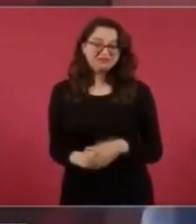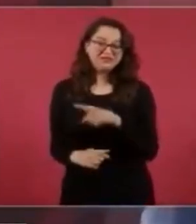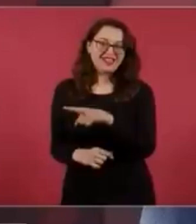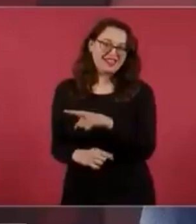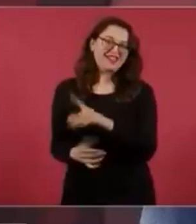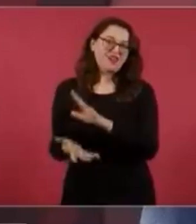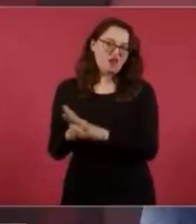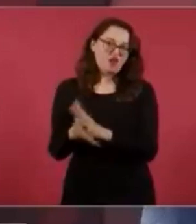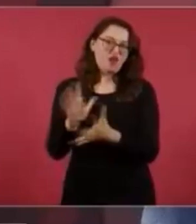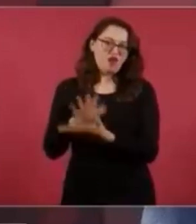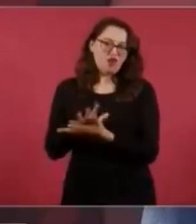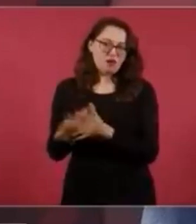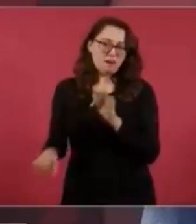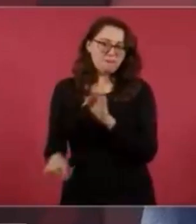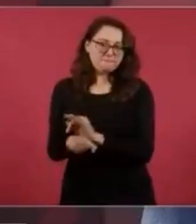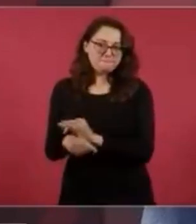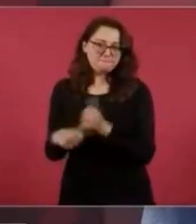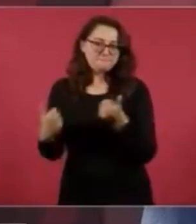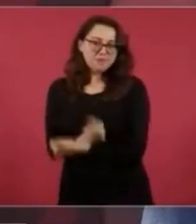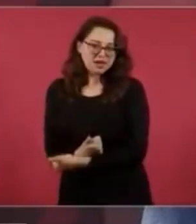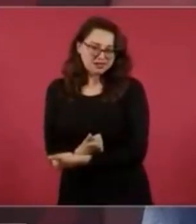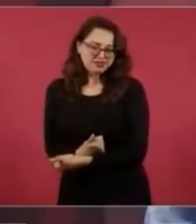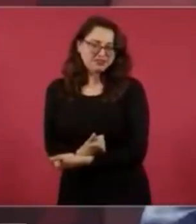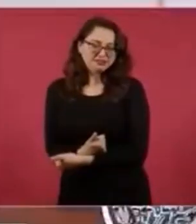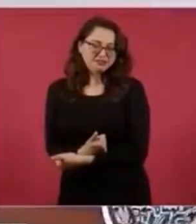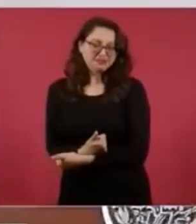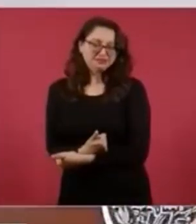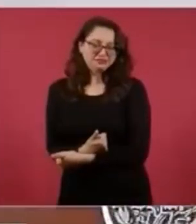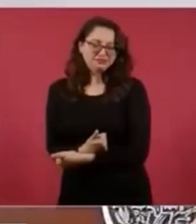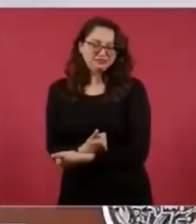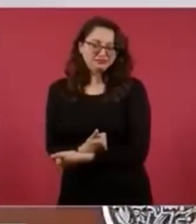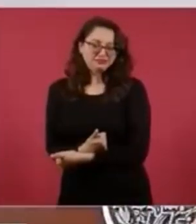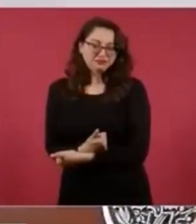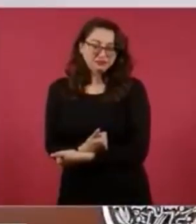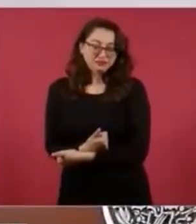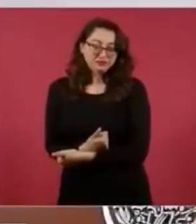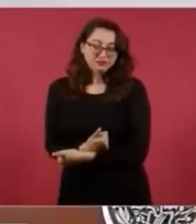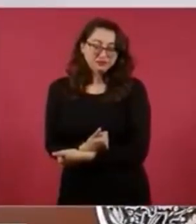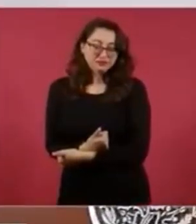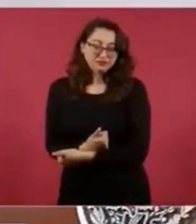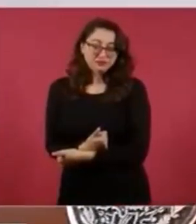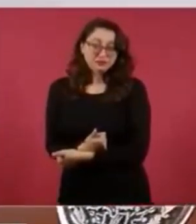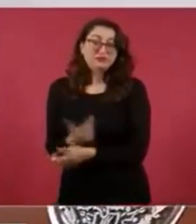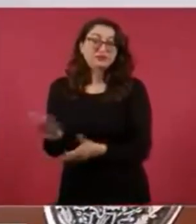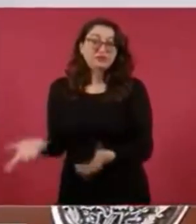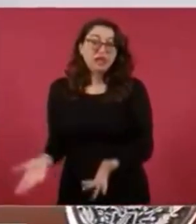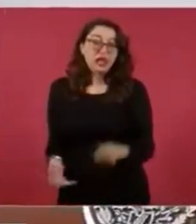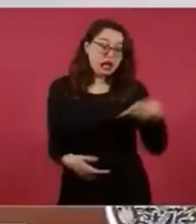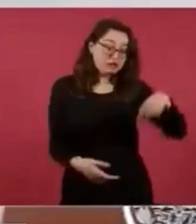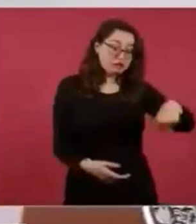porque además si da uno a conocer algo,